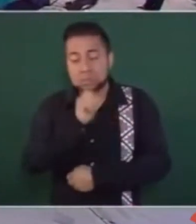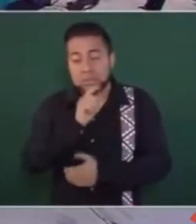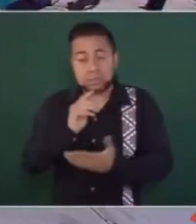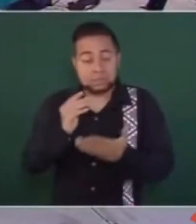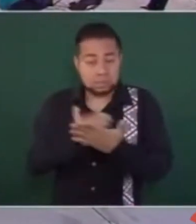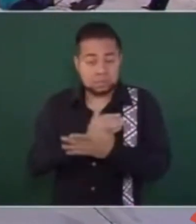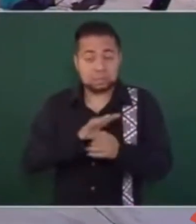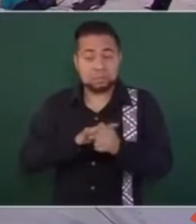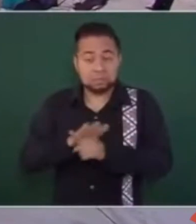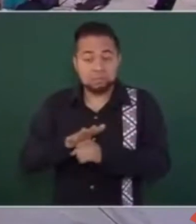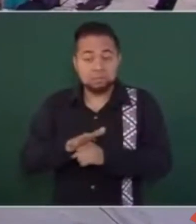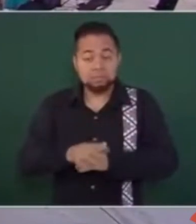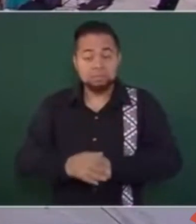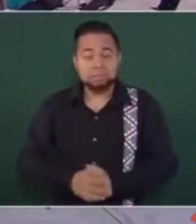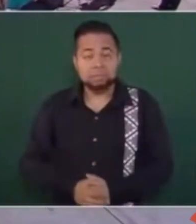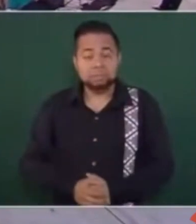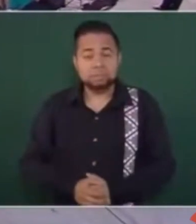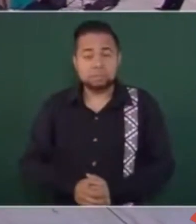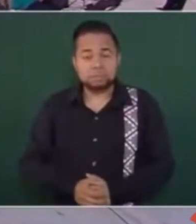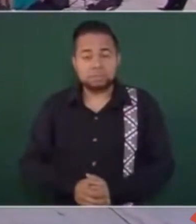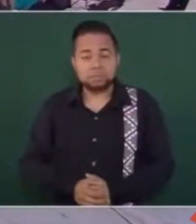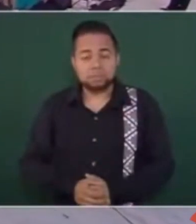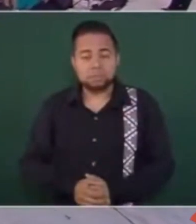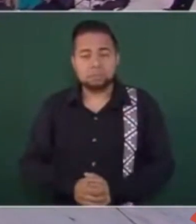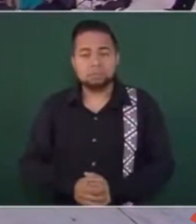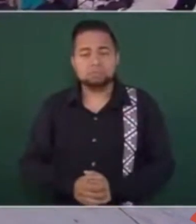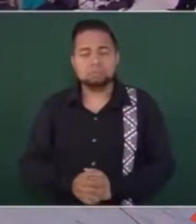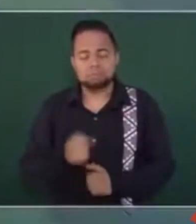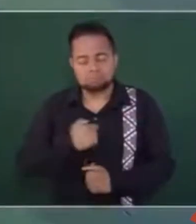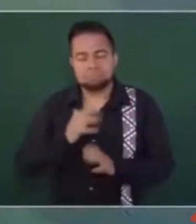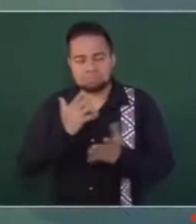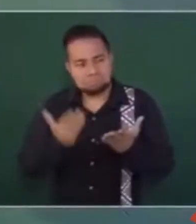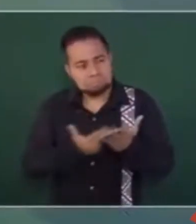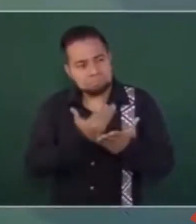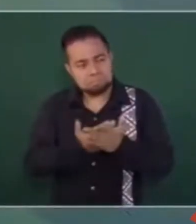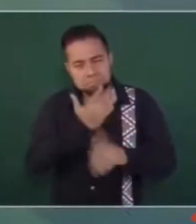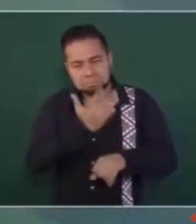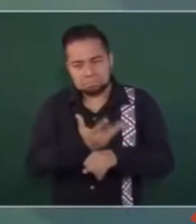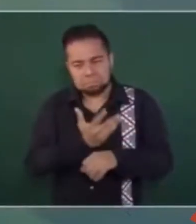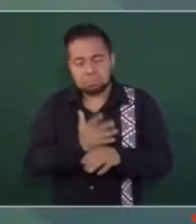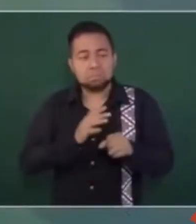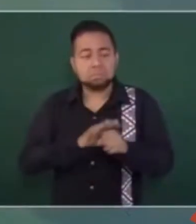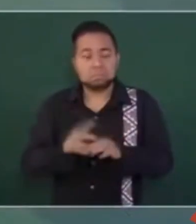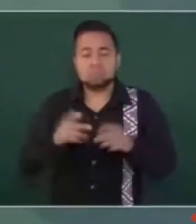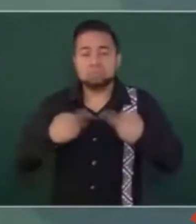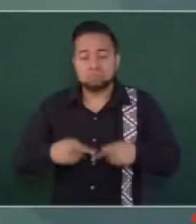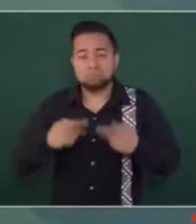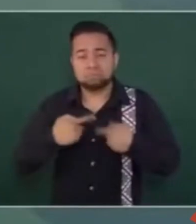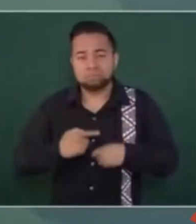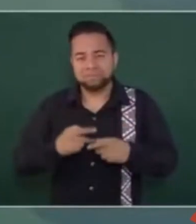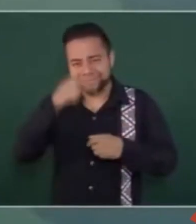lo otro también que no dejamos de plantearles es la situación de nuestros paisanos,